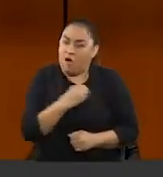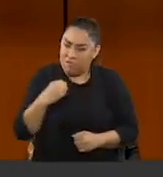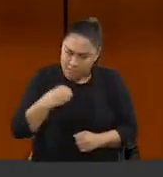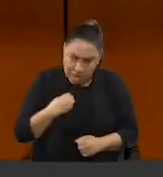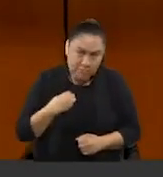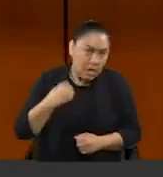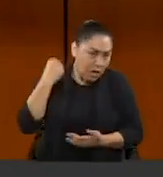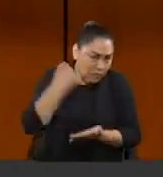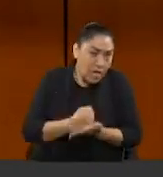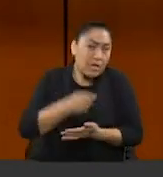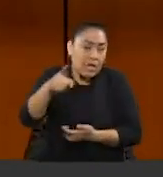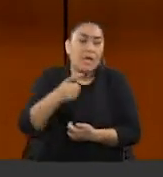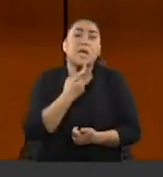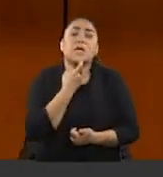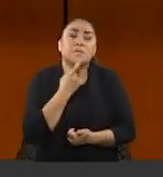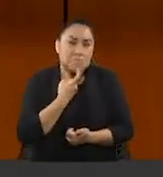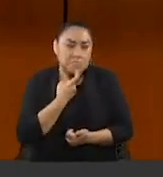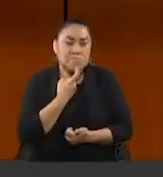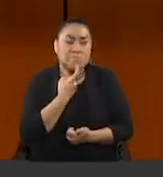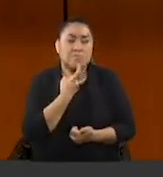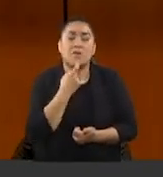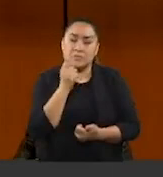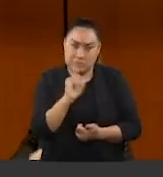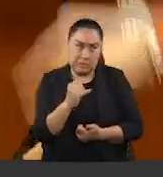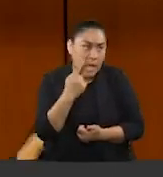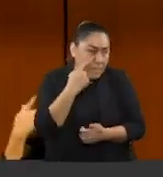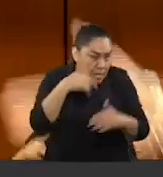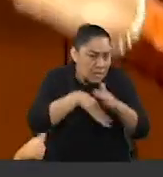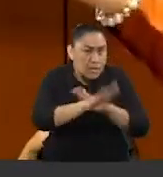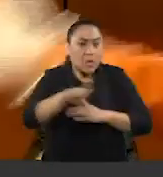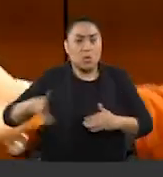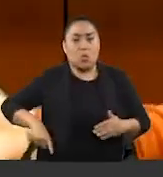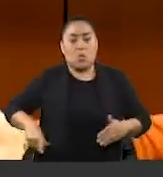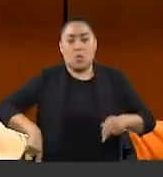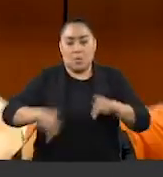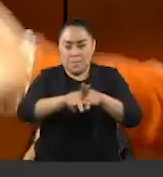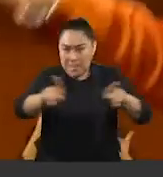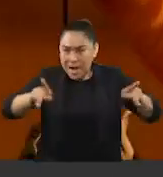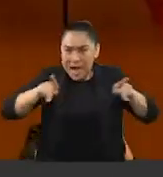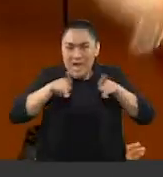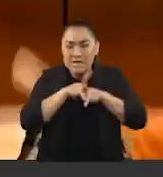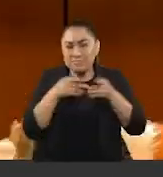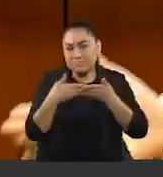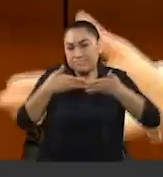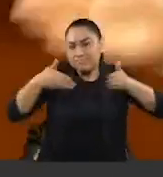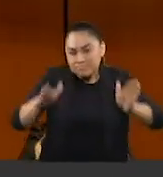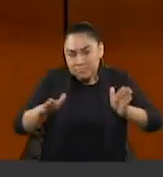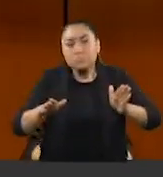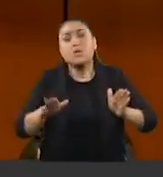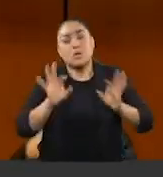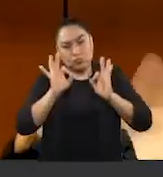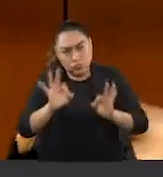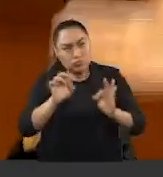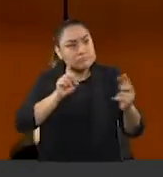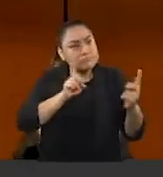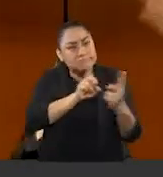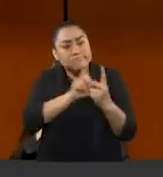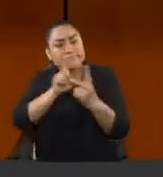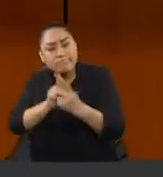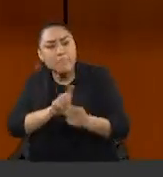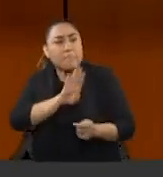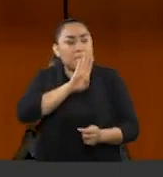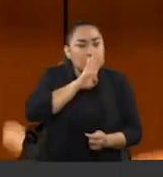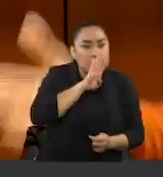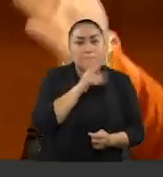Obrador a que abra las puertas del Palacio Nacional y escuche a las madres y a los padres